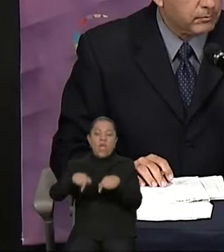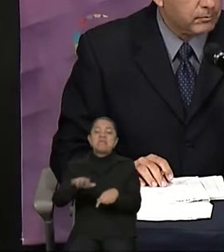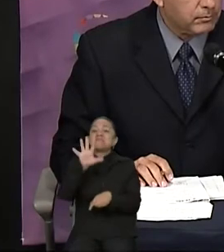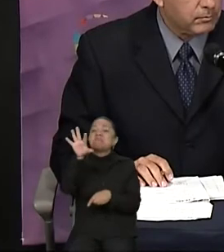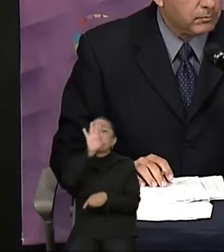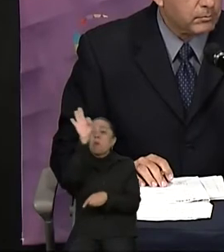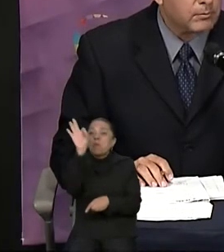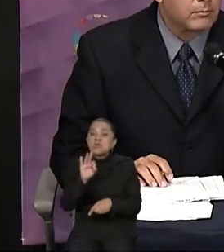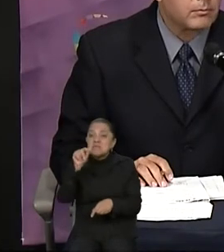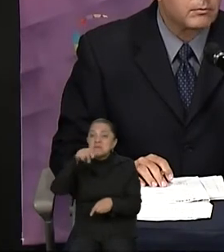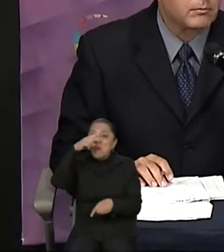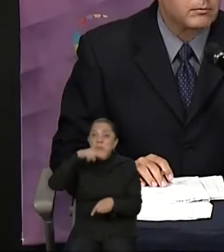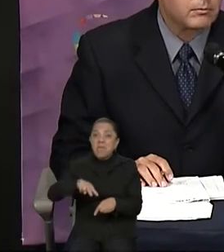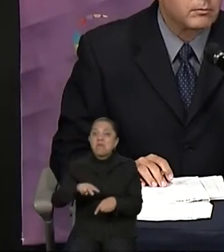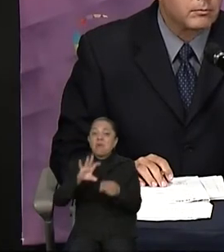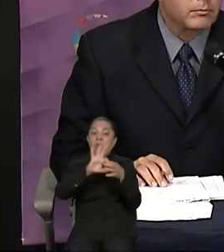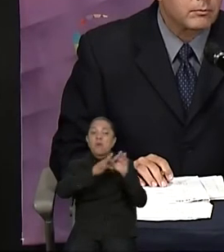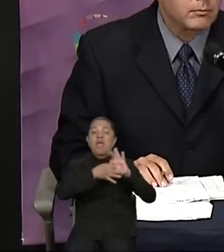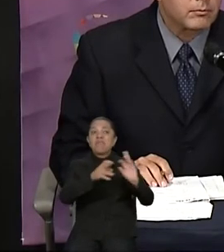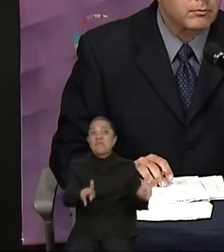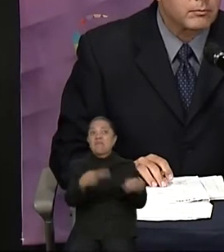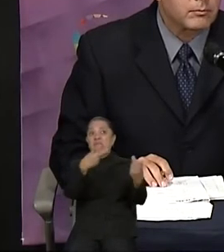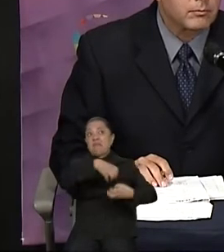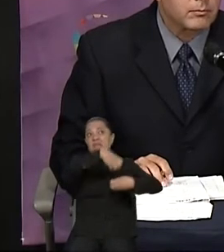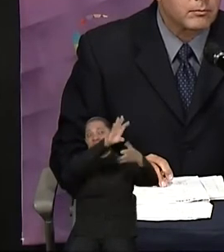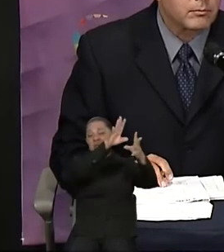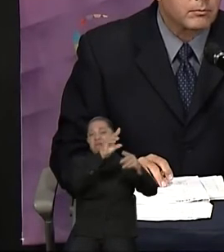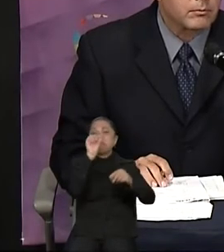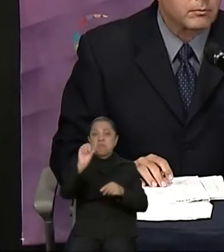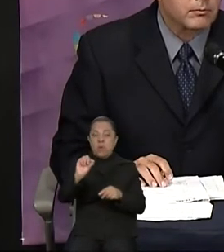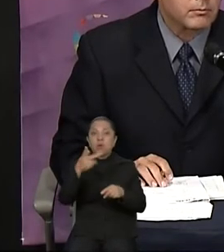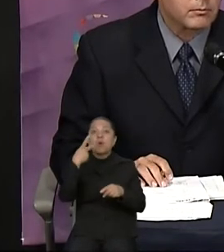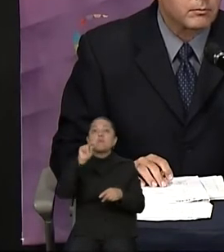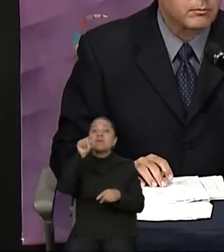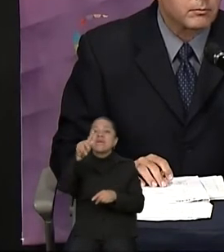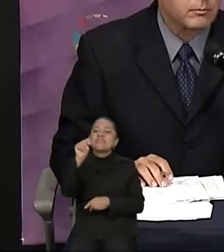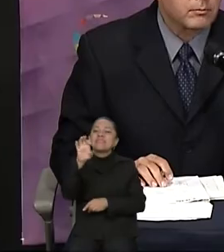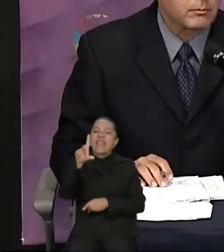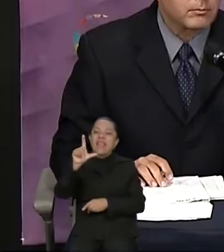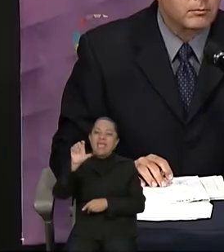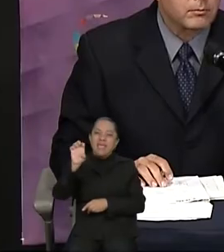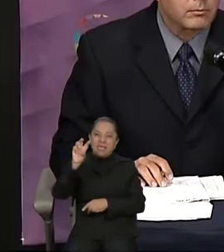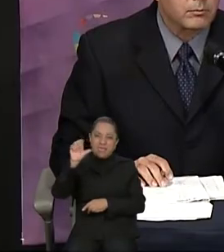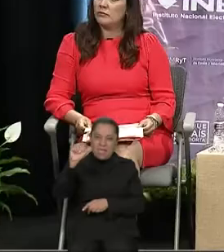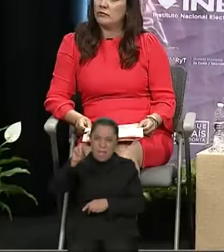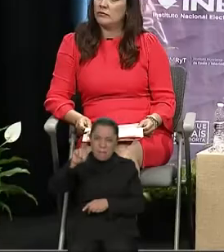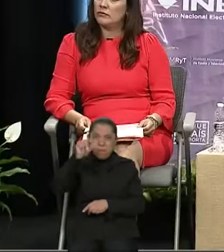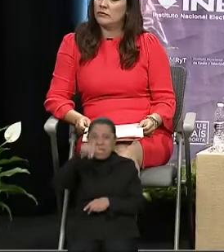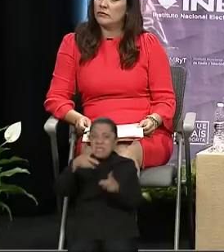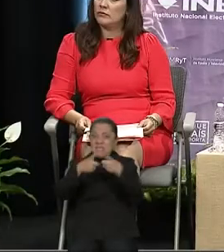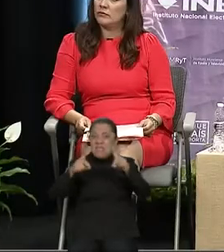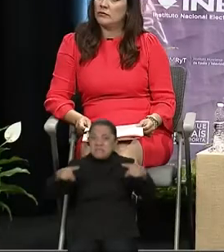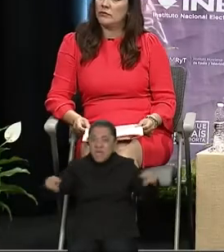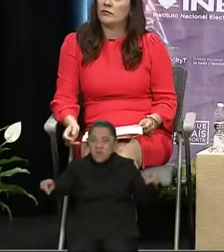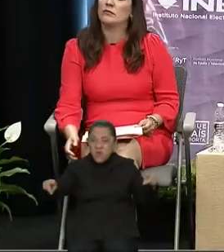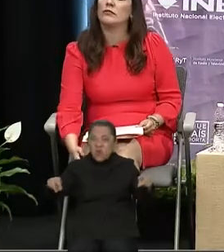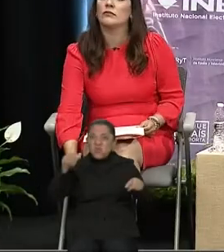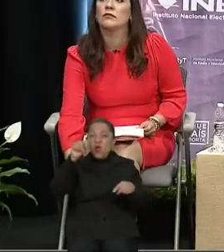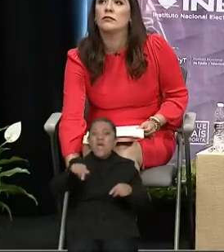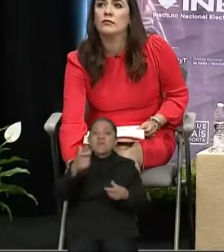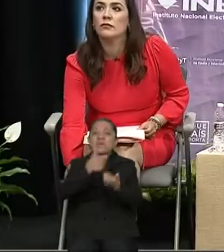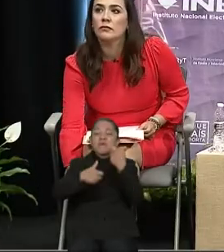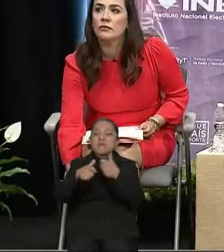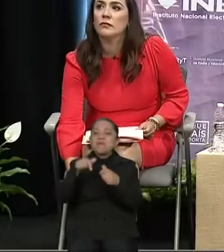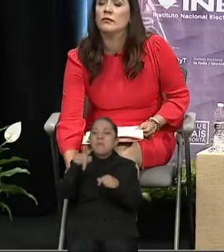establece reglas que dificultan el desarrollo tecnológico y protegen los intereses de las grandes transnacionales a costa de pequeñas y